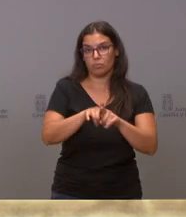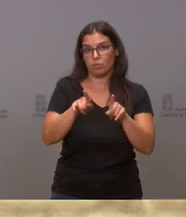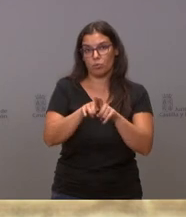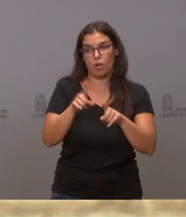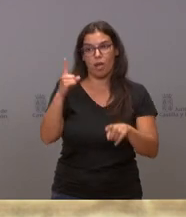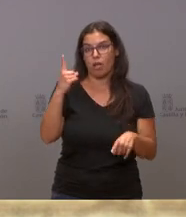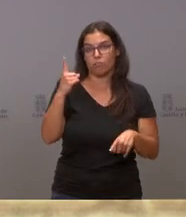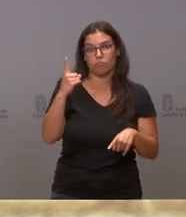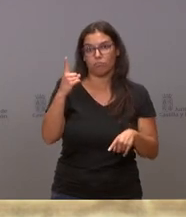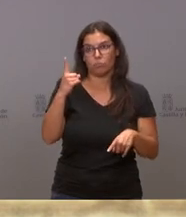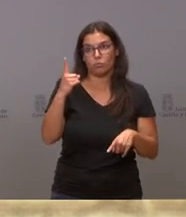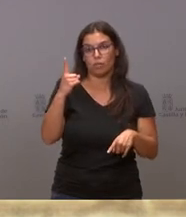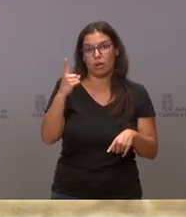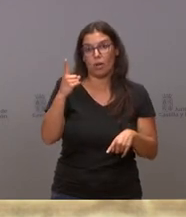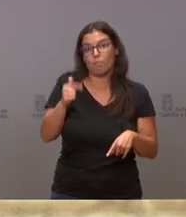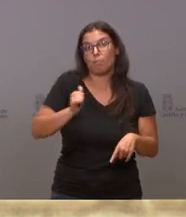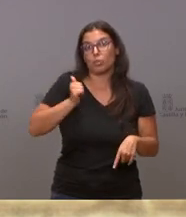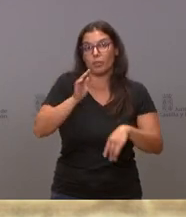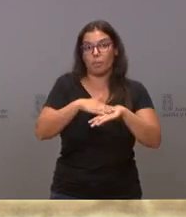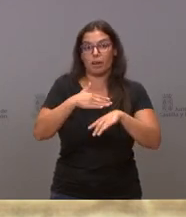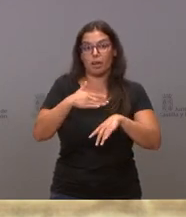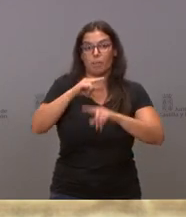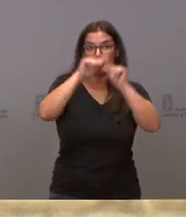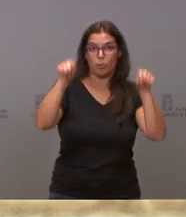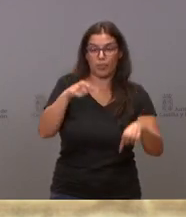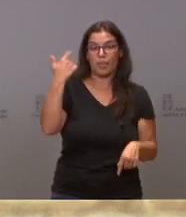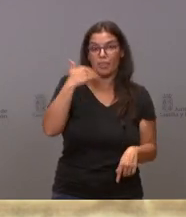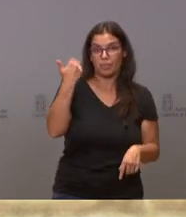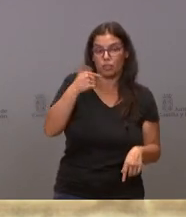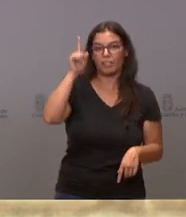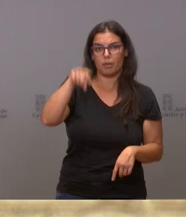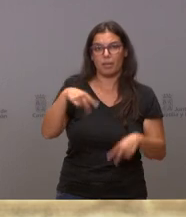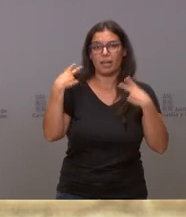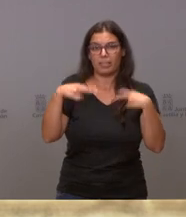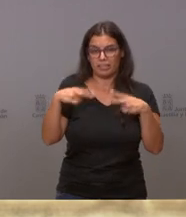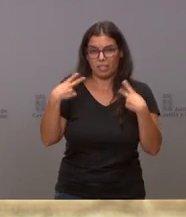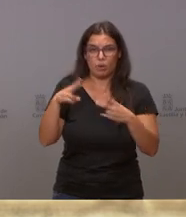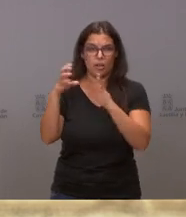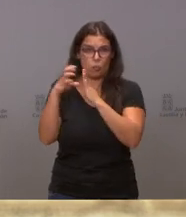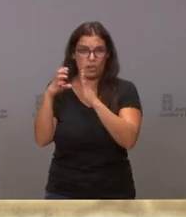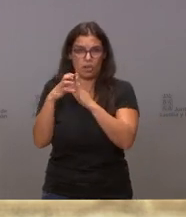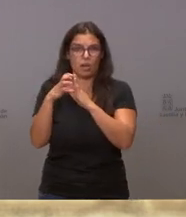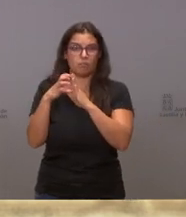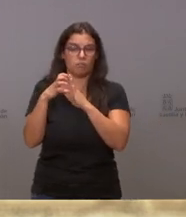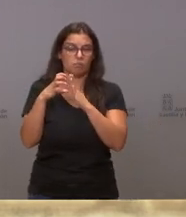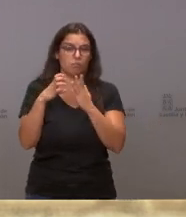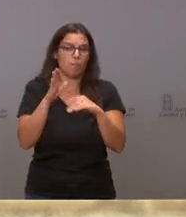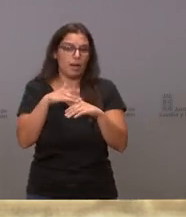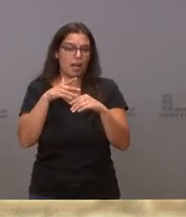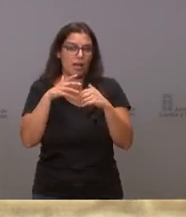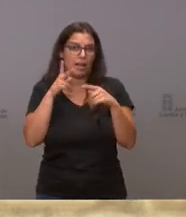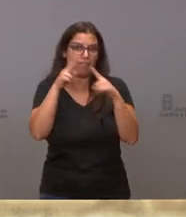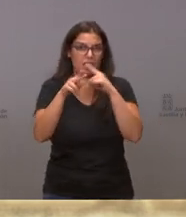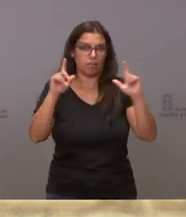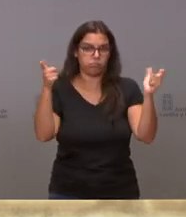que hay para la provincia de Soria, de Teruel y de Cuenca para luchar contra la